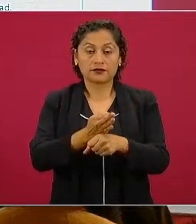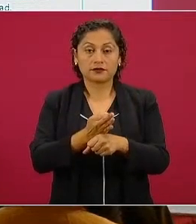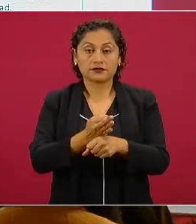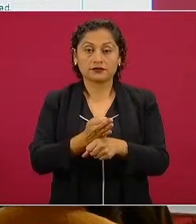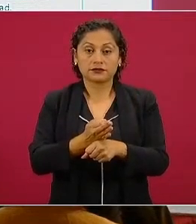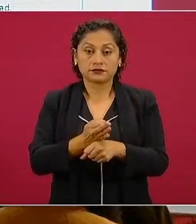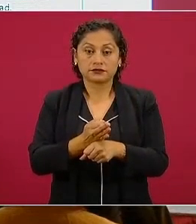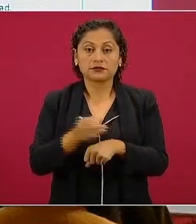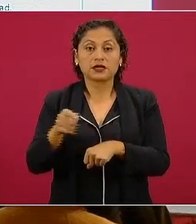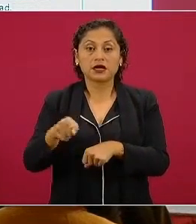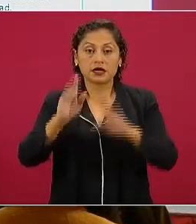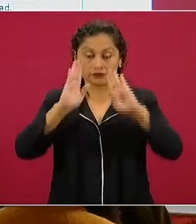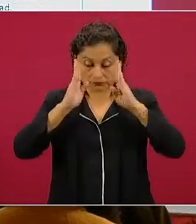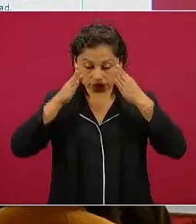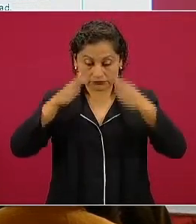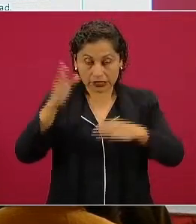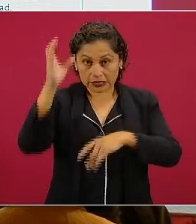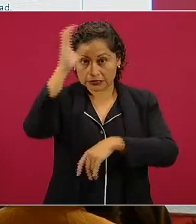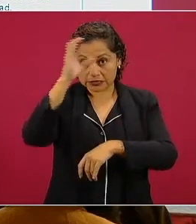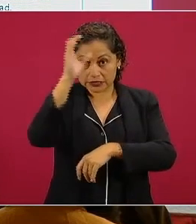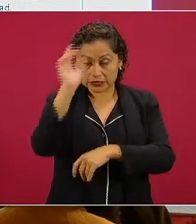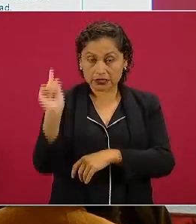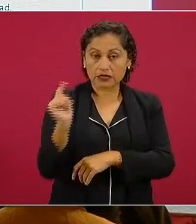con la ciencia y con la tecnología.